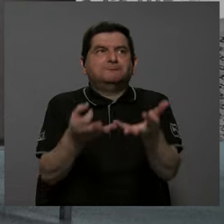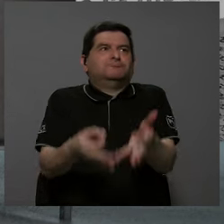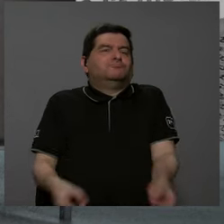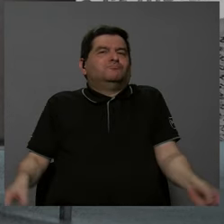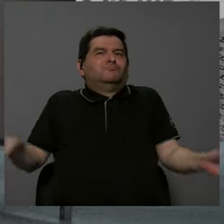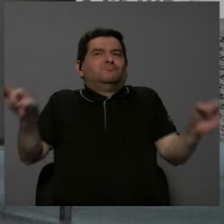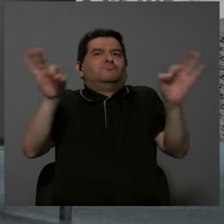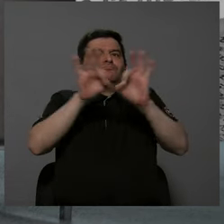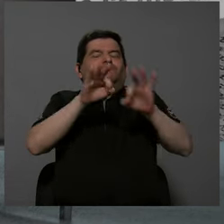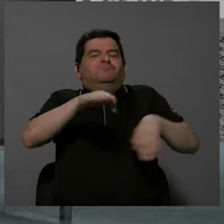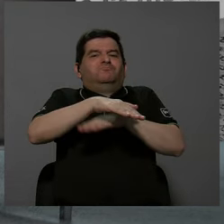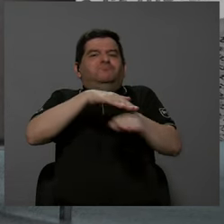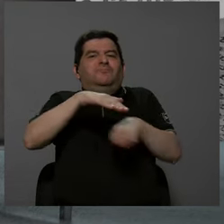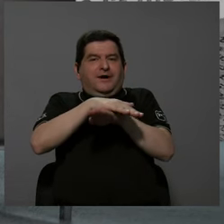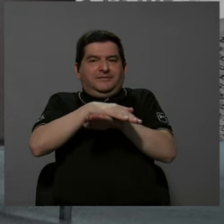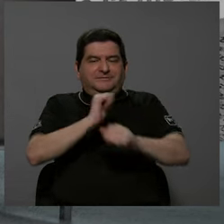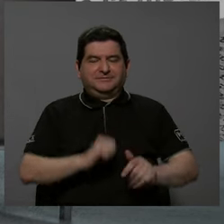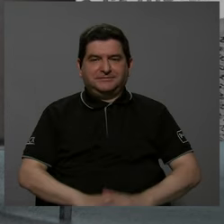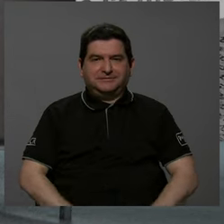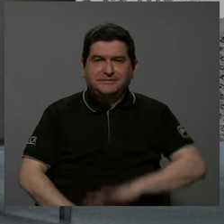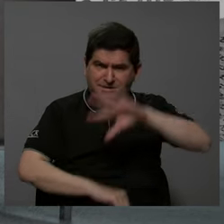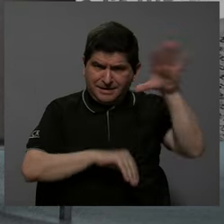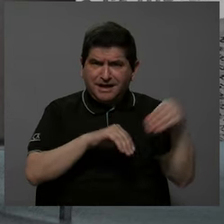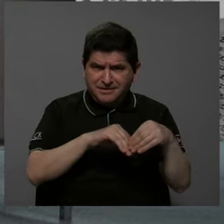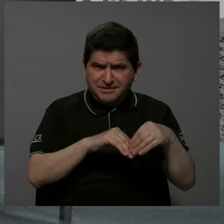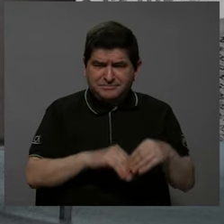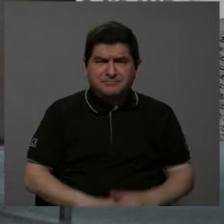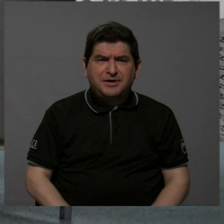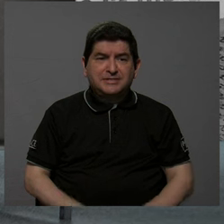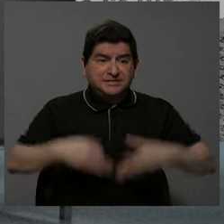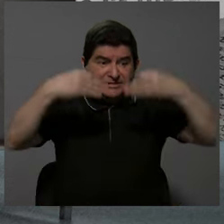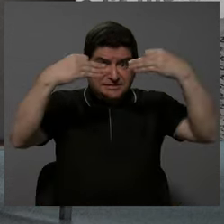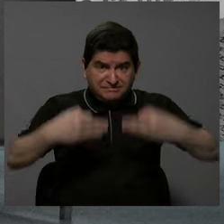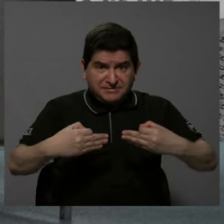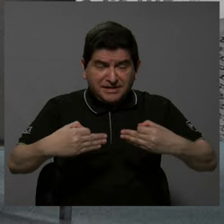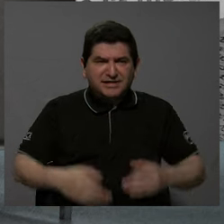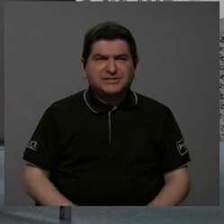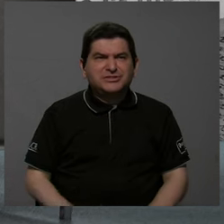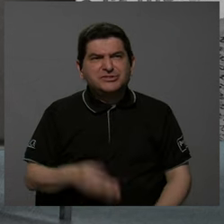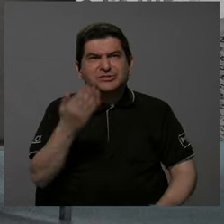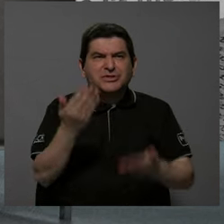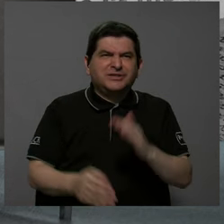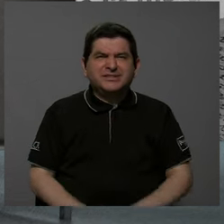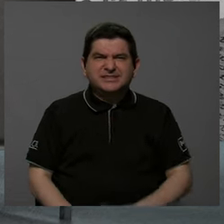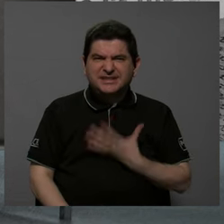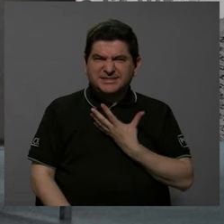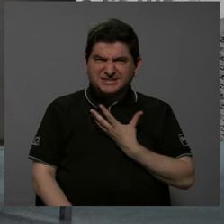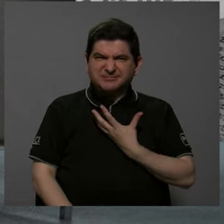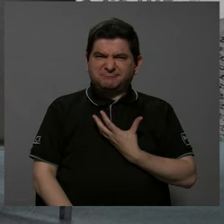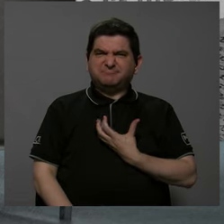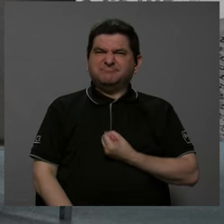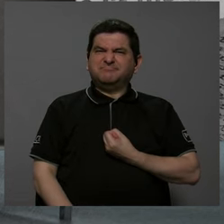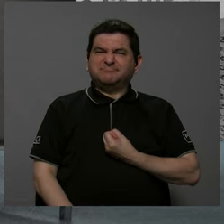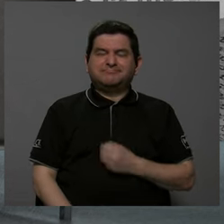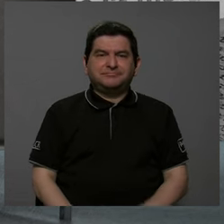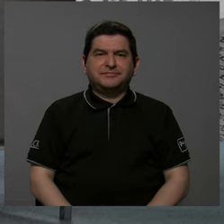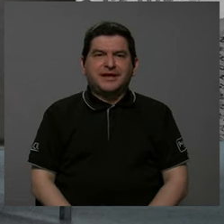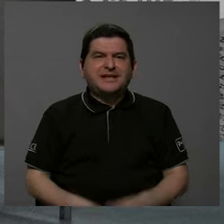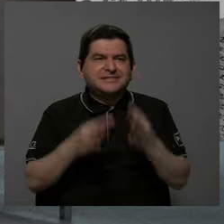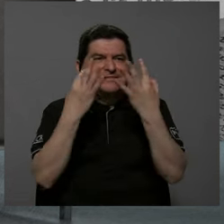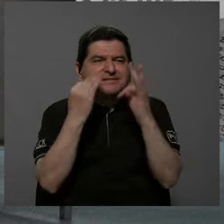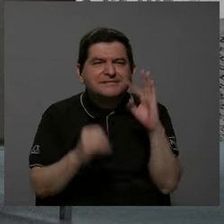indispensable. Y además, en el fondo, es una decisión, si se quiere, un poco egoísta, porque es buscar